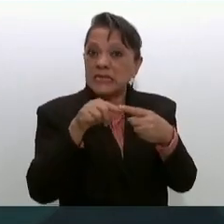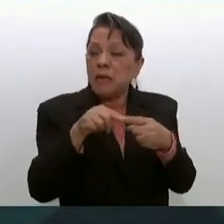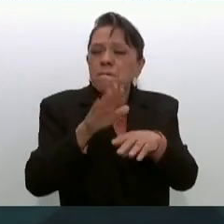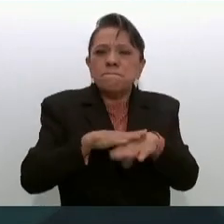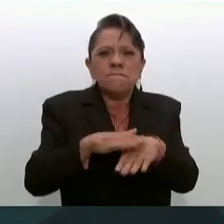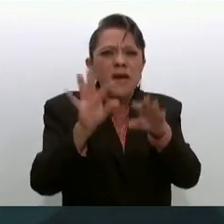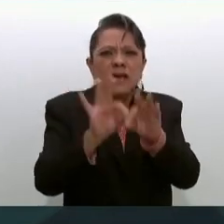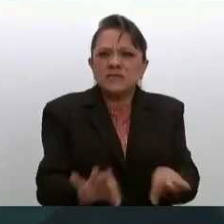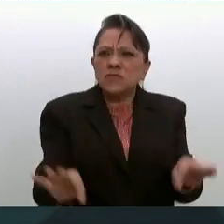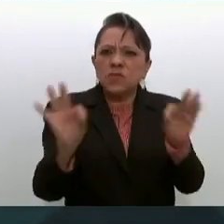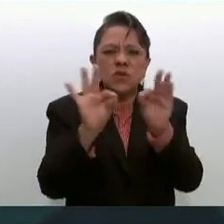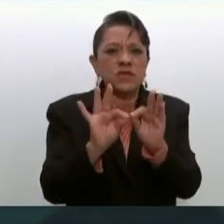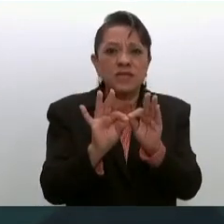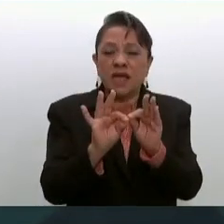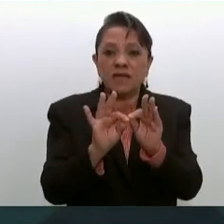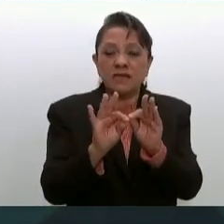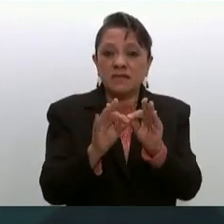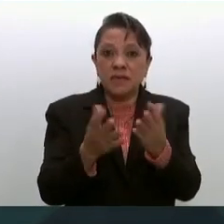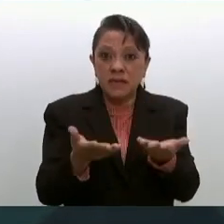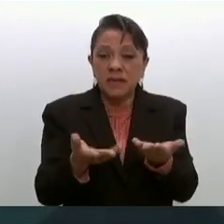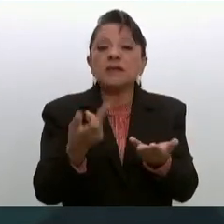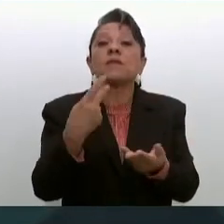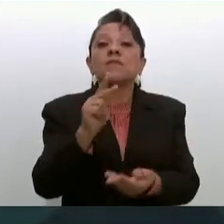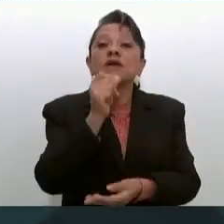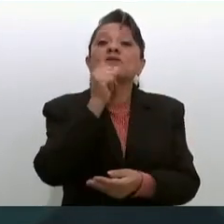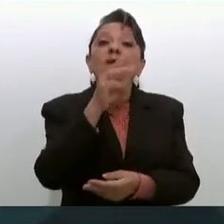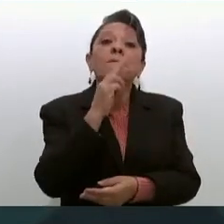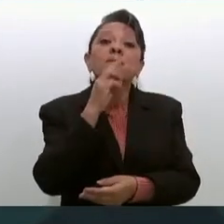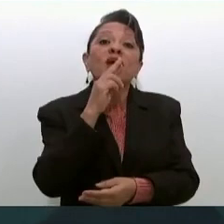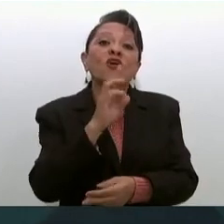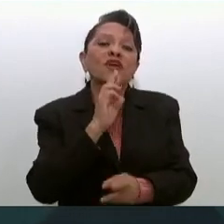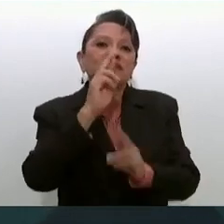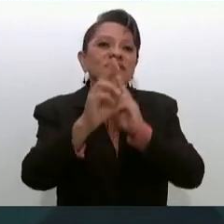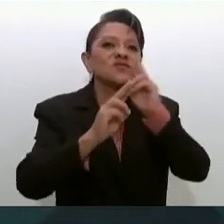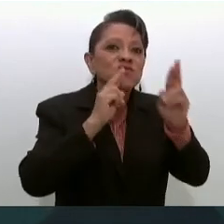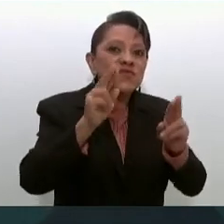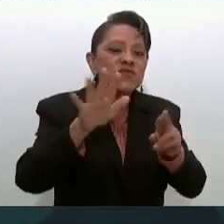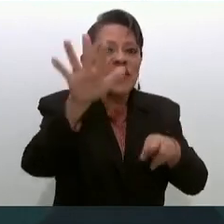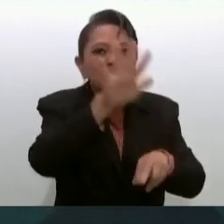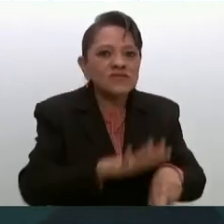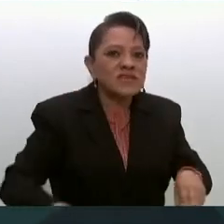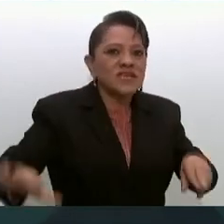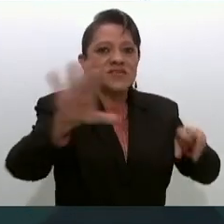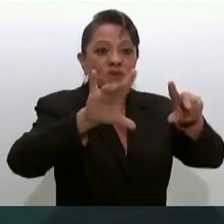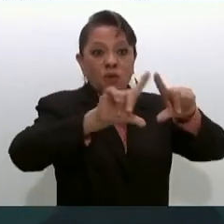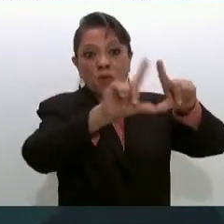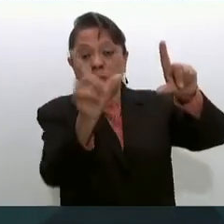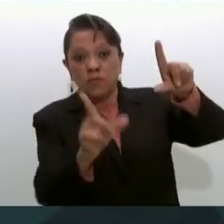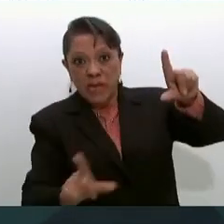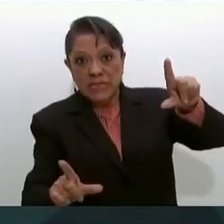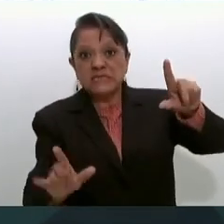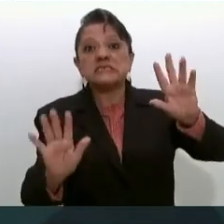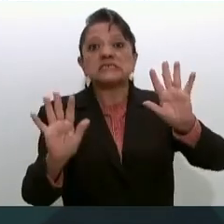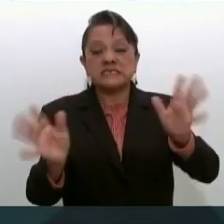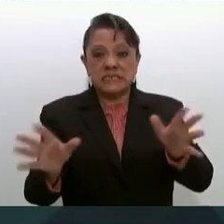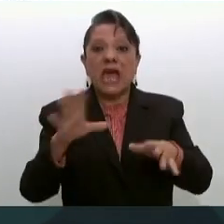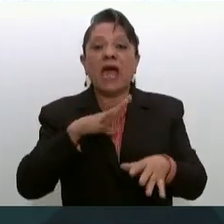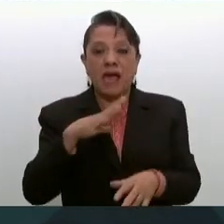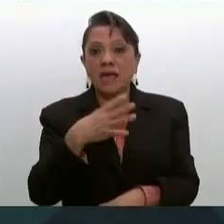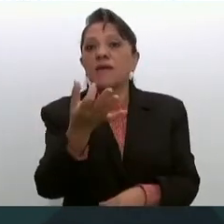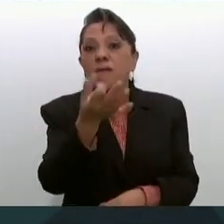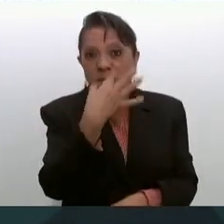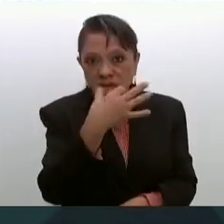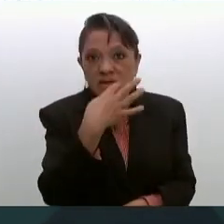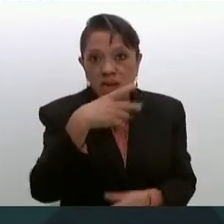trabajo y de más importancia, pero también con mejores resultados en todo el país, porque ya tenemos medicamentos